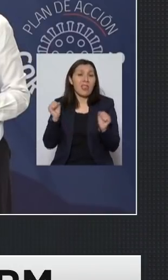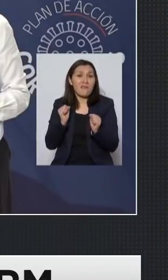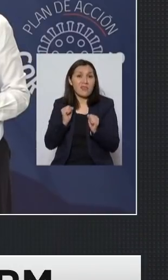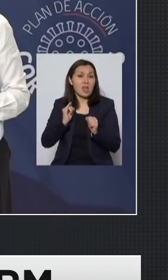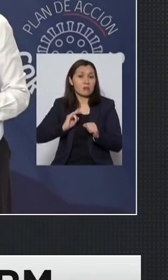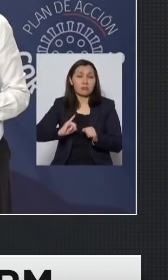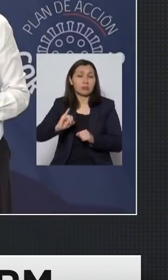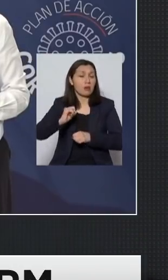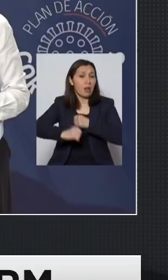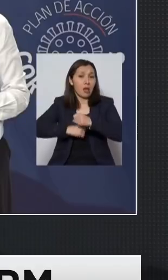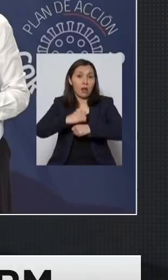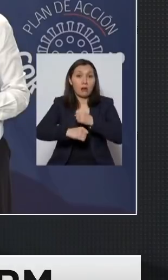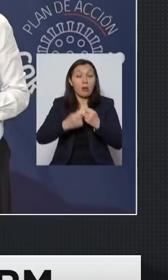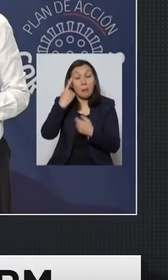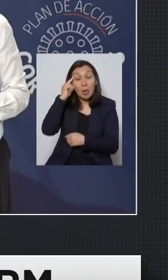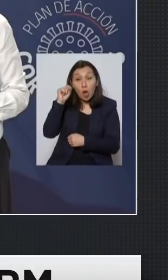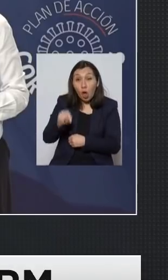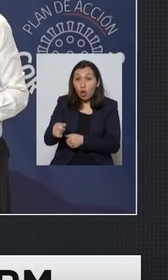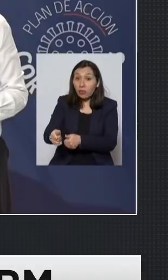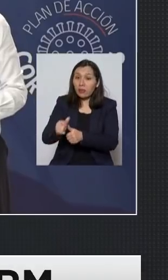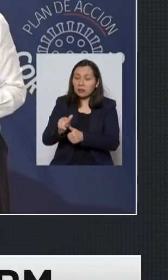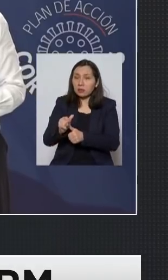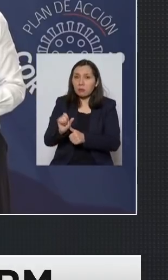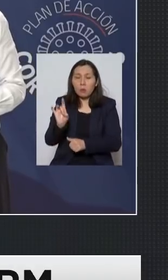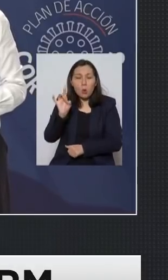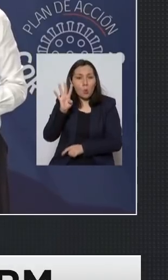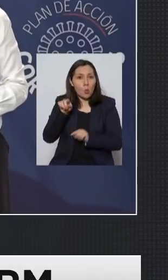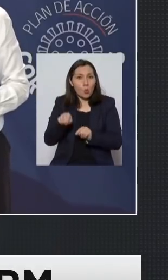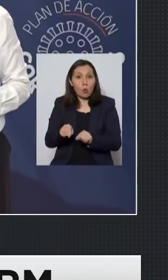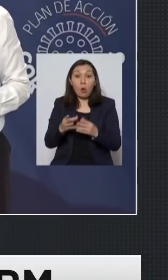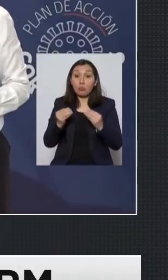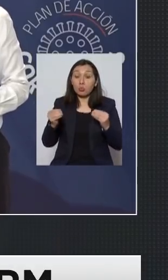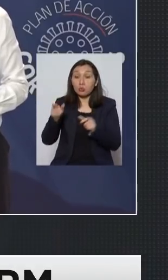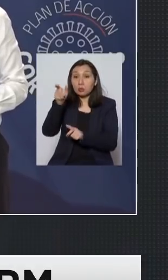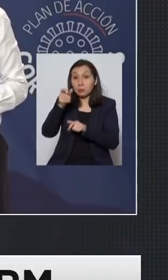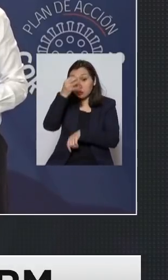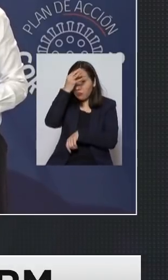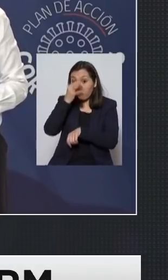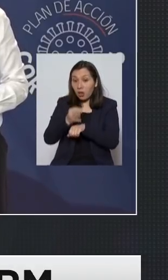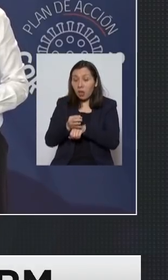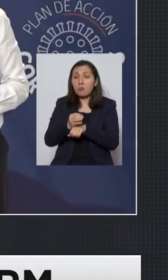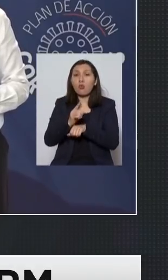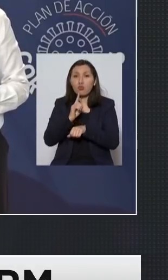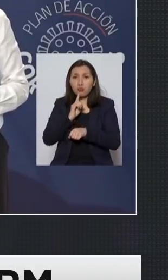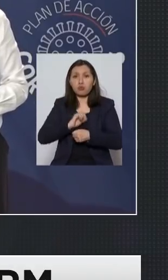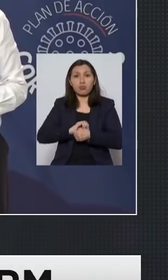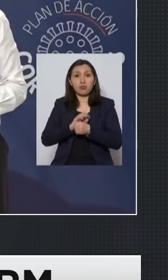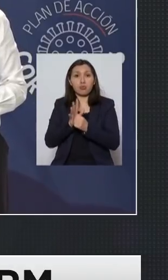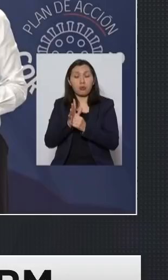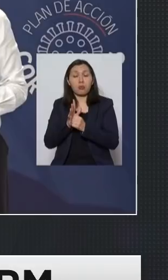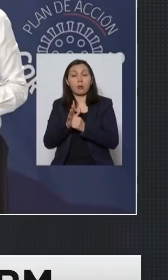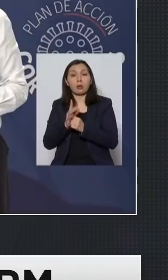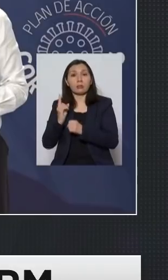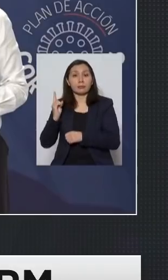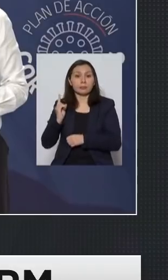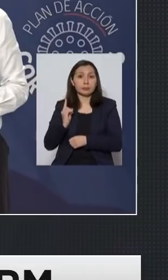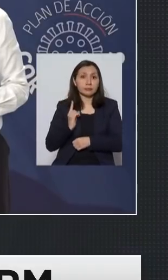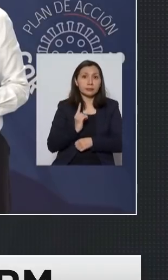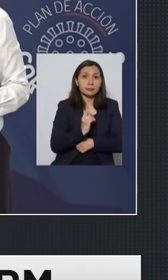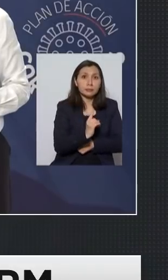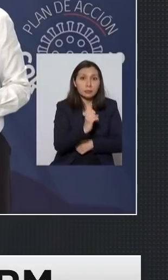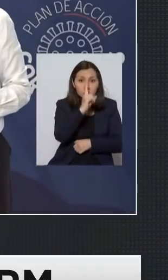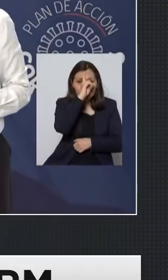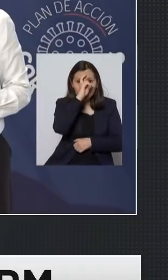hoy día tenemos un desafío excepcional porque muchos de esos pacientes pueden venir contagiados por coronavirus y requieren